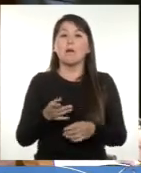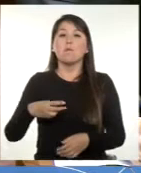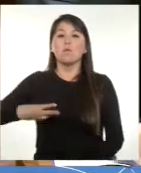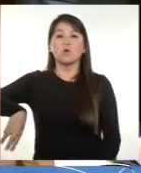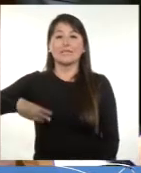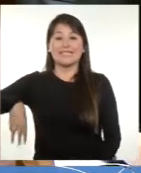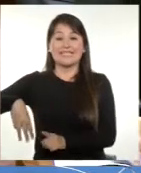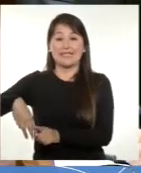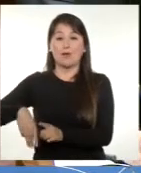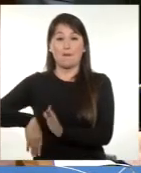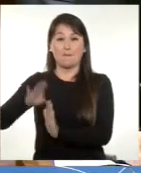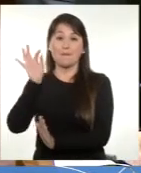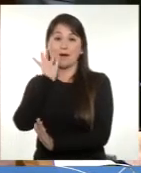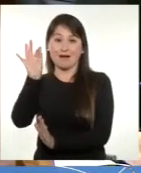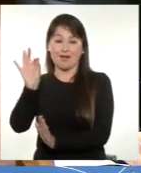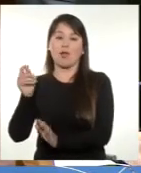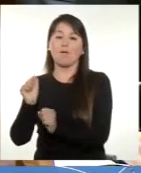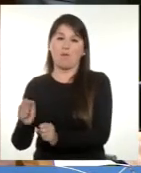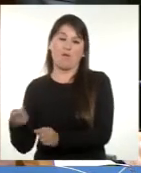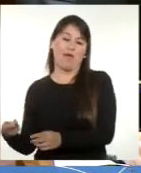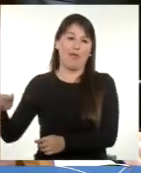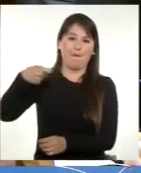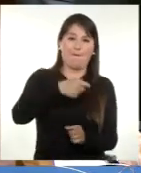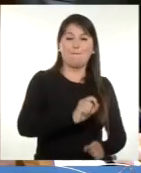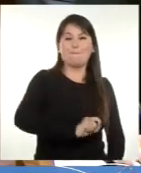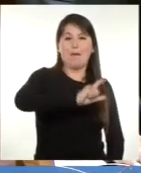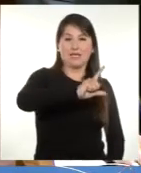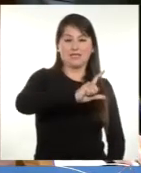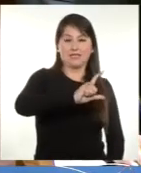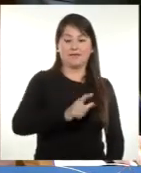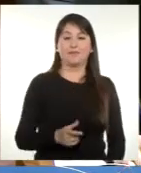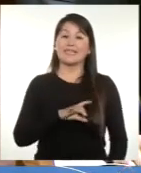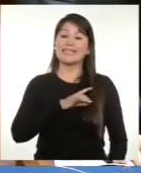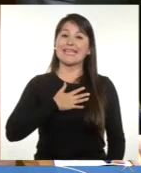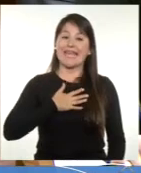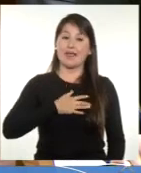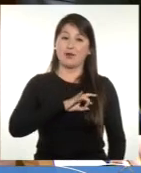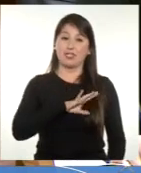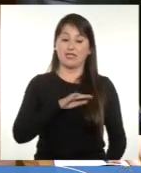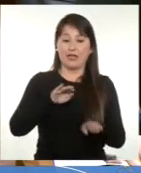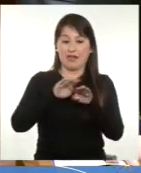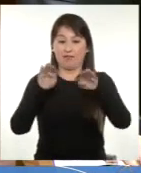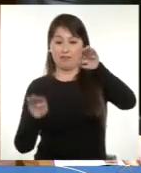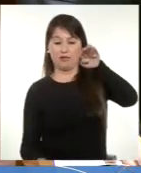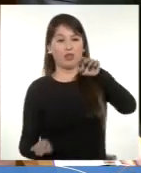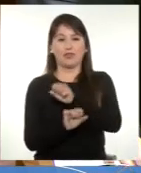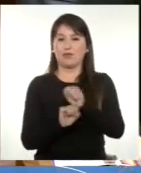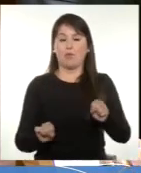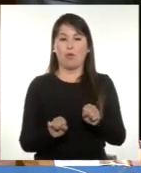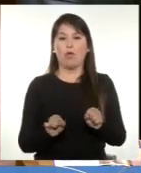ricos al Fondo Común Municipal. Si queremos tener un Chile menos desigual territorialmente, no se puede seguir